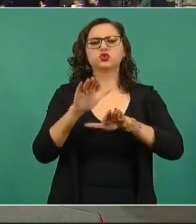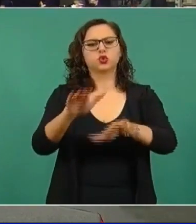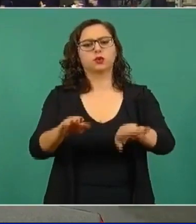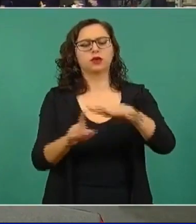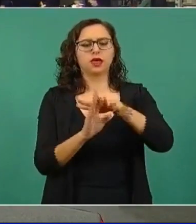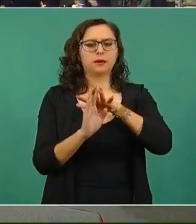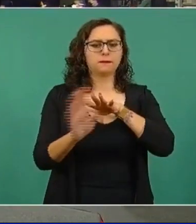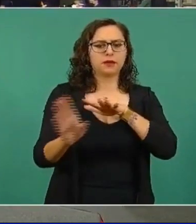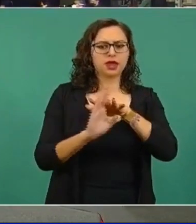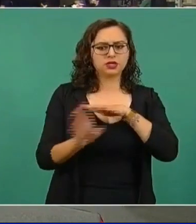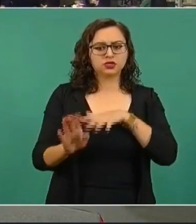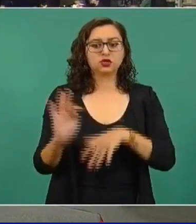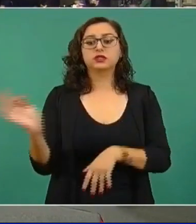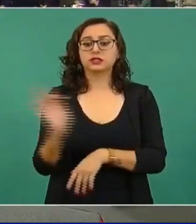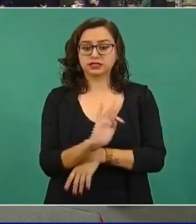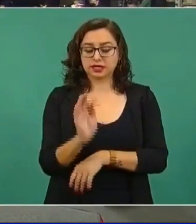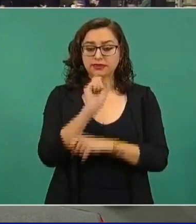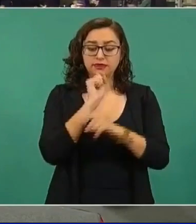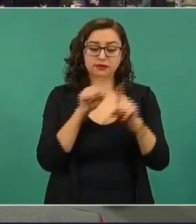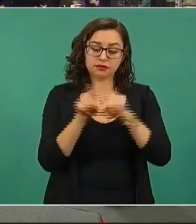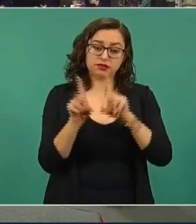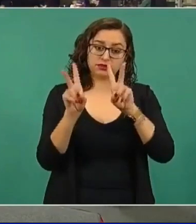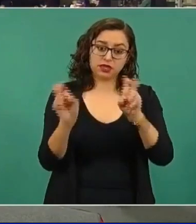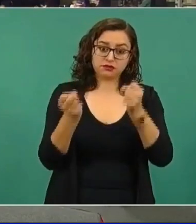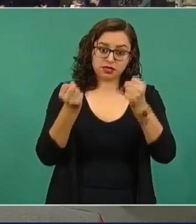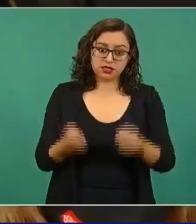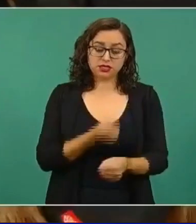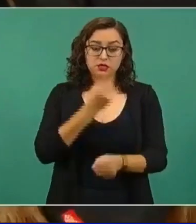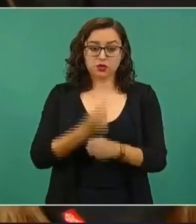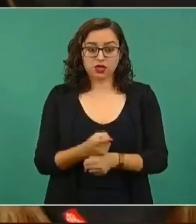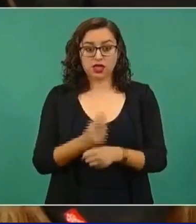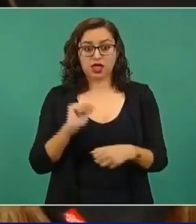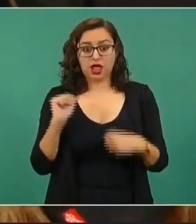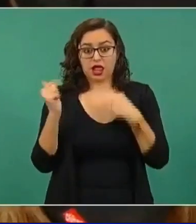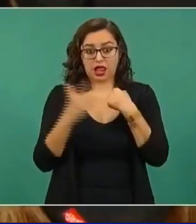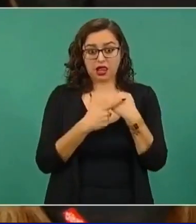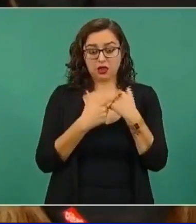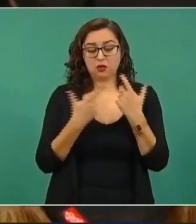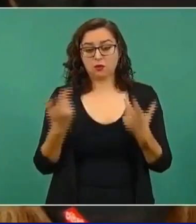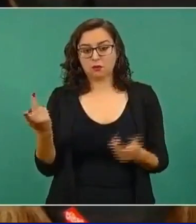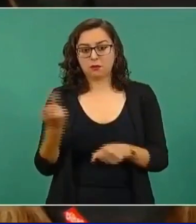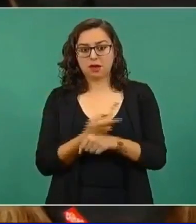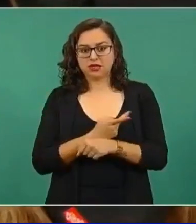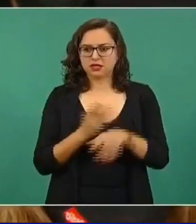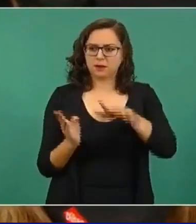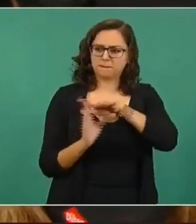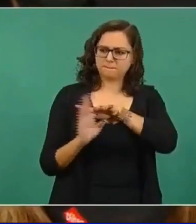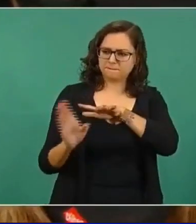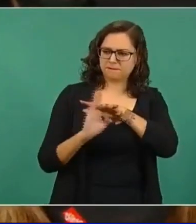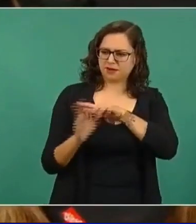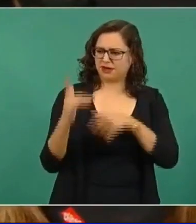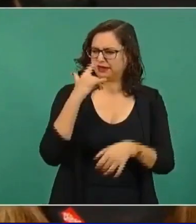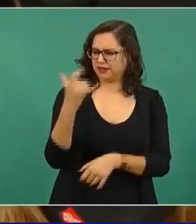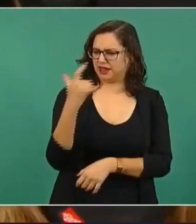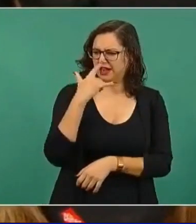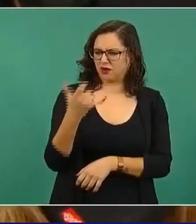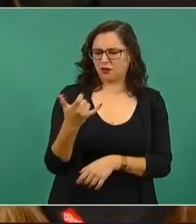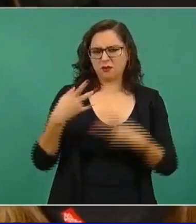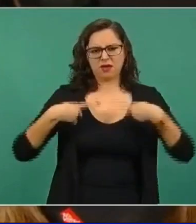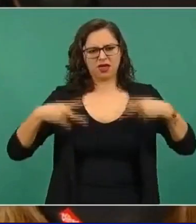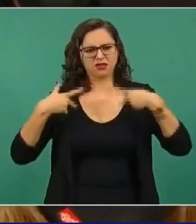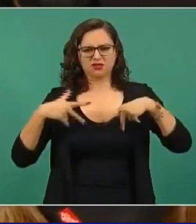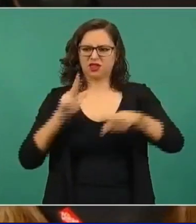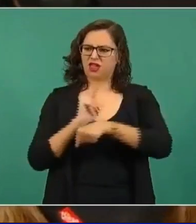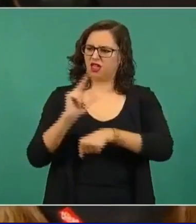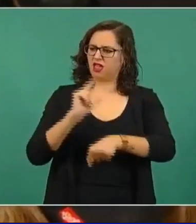tema de seguridad? Saber si encontraron indicios de que detrás de este fenómeno, pues no tan común de personas haitianas que llegaron a la